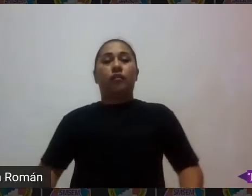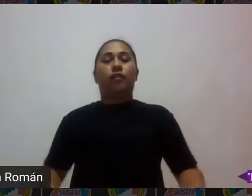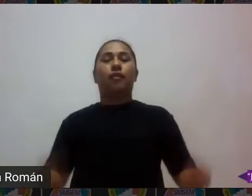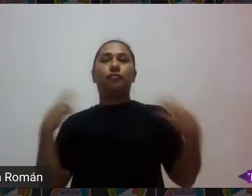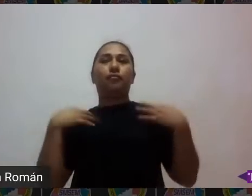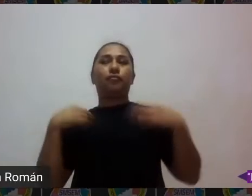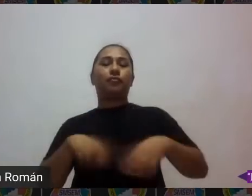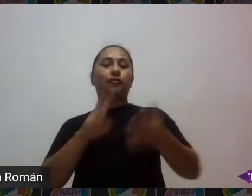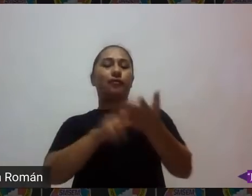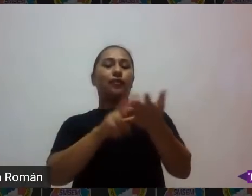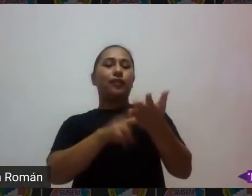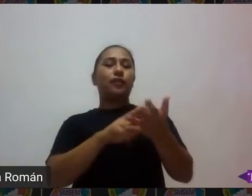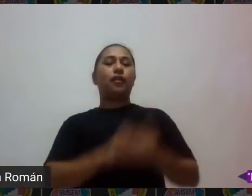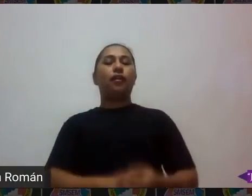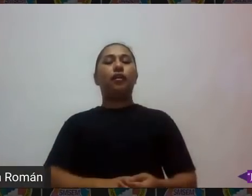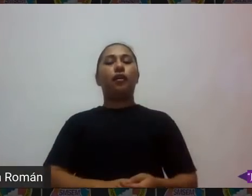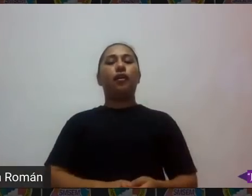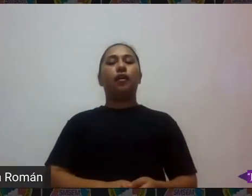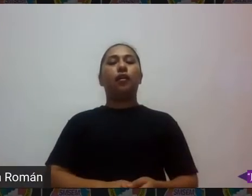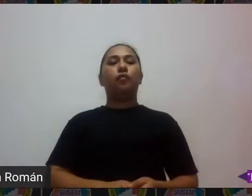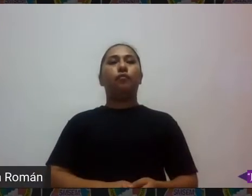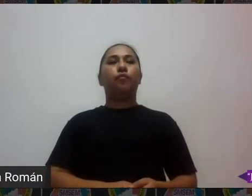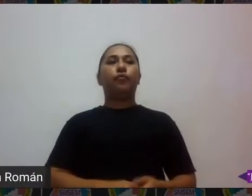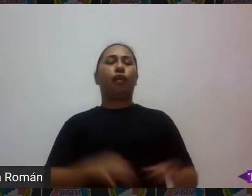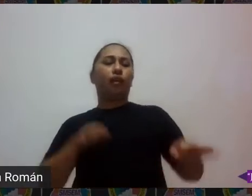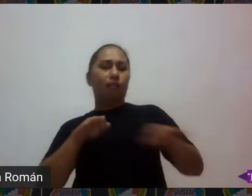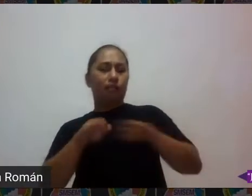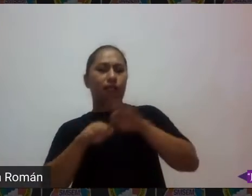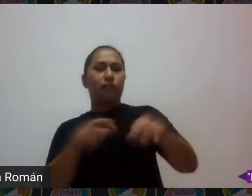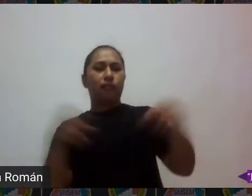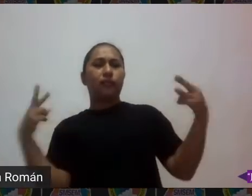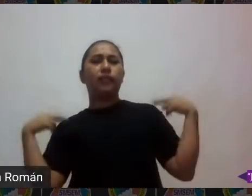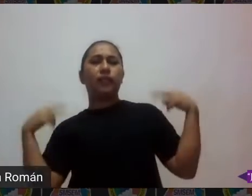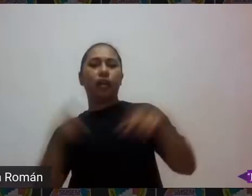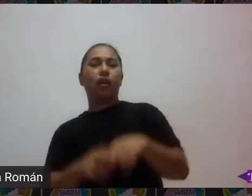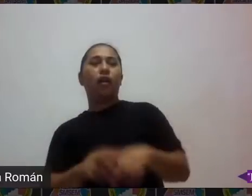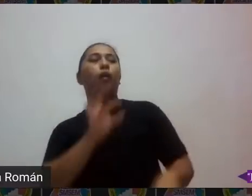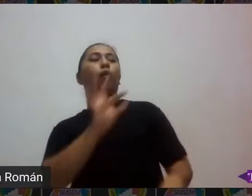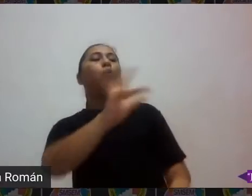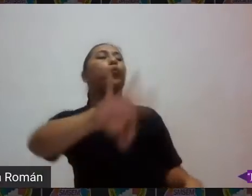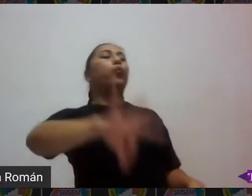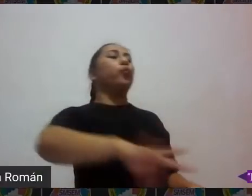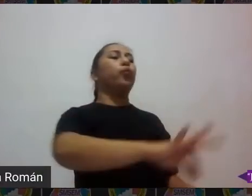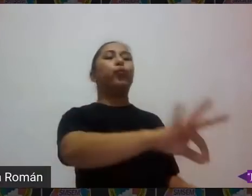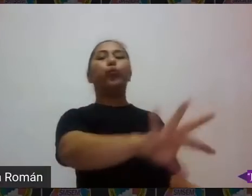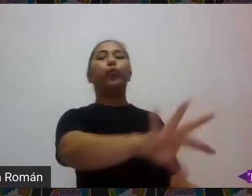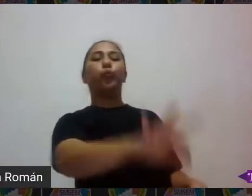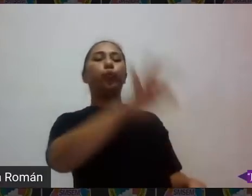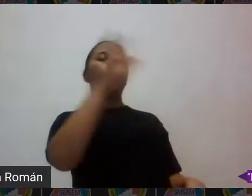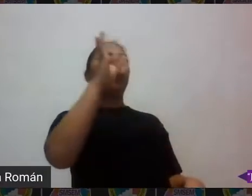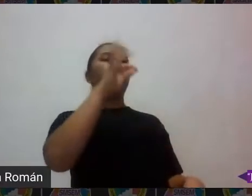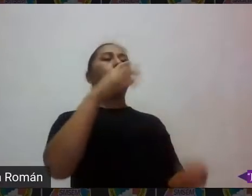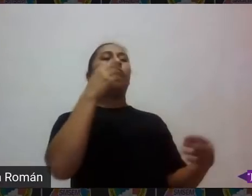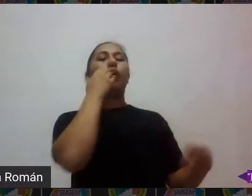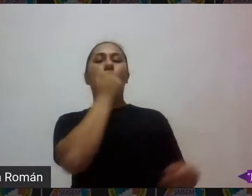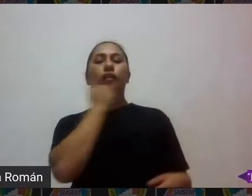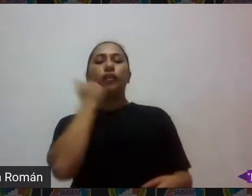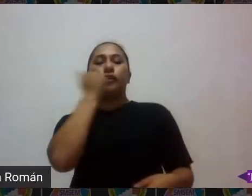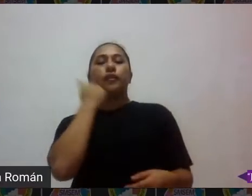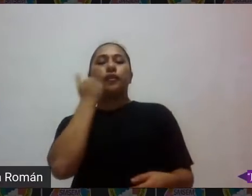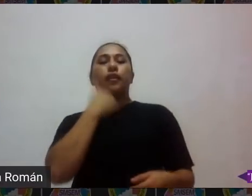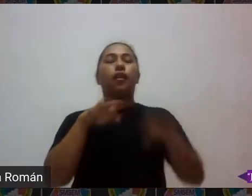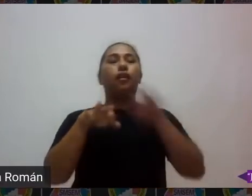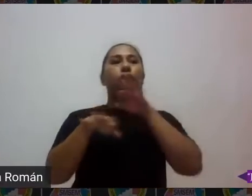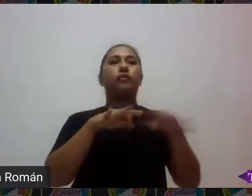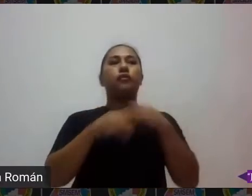donde el reto del docente es ubicar al alumno en una situación compleja que le exija poner en juego los